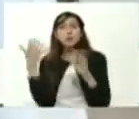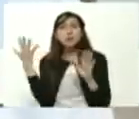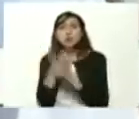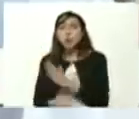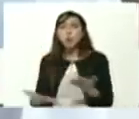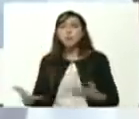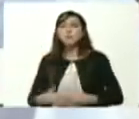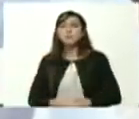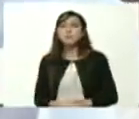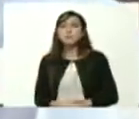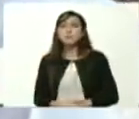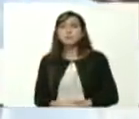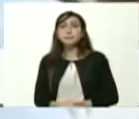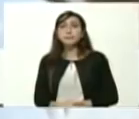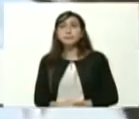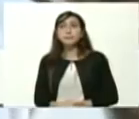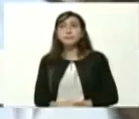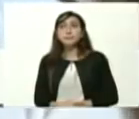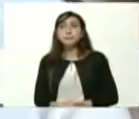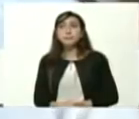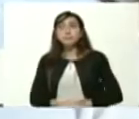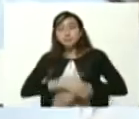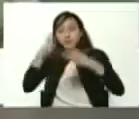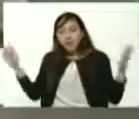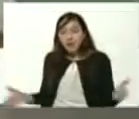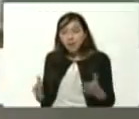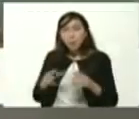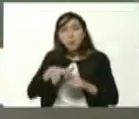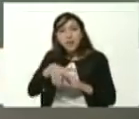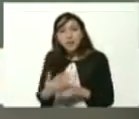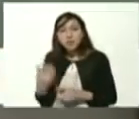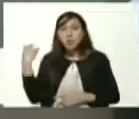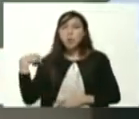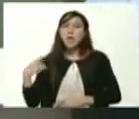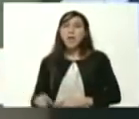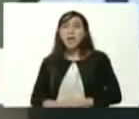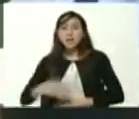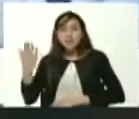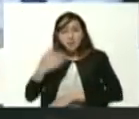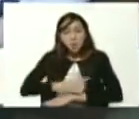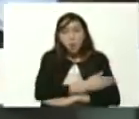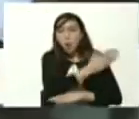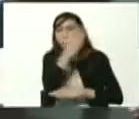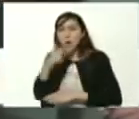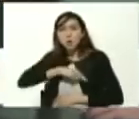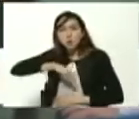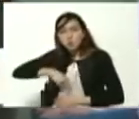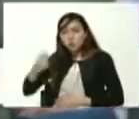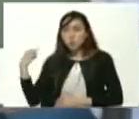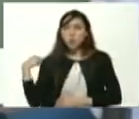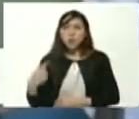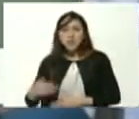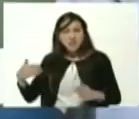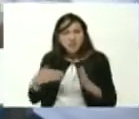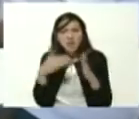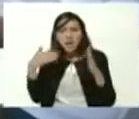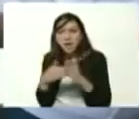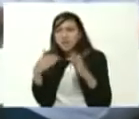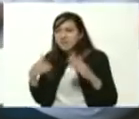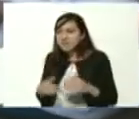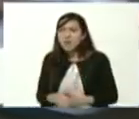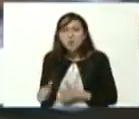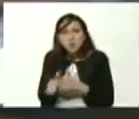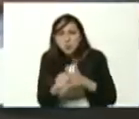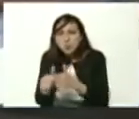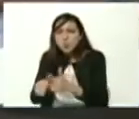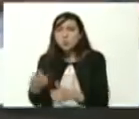para poder superar las situaciones de bloqueo que hemos tenido de sanciones macabras en